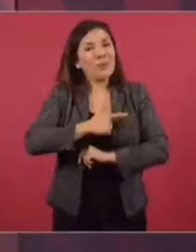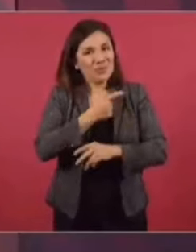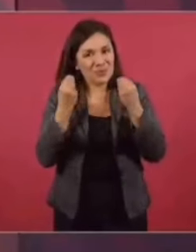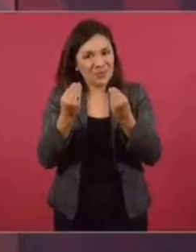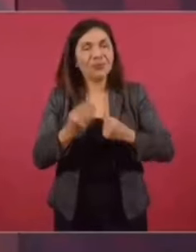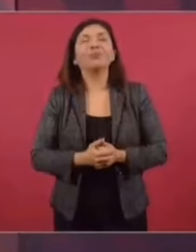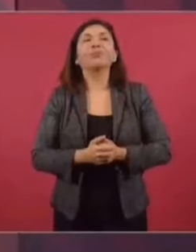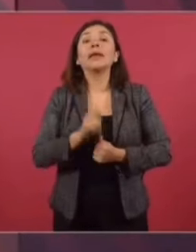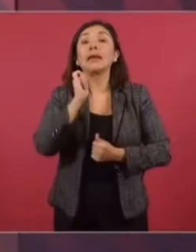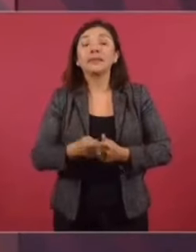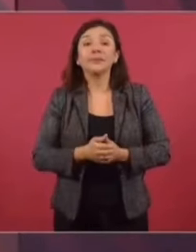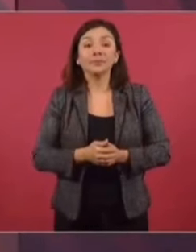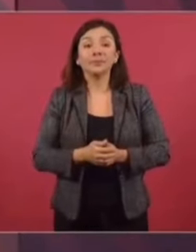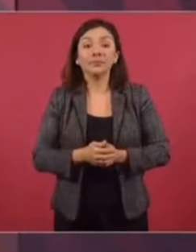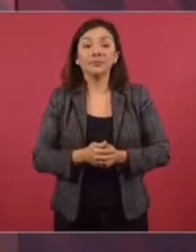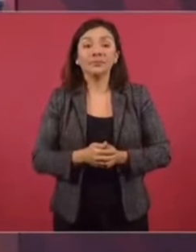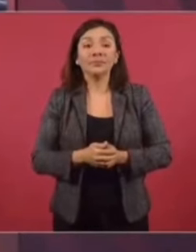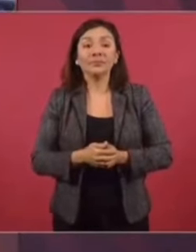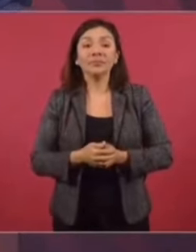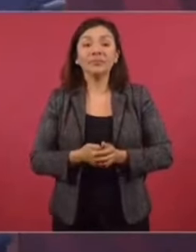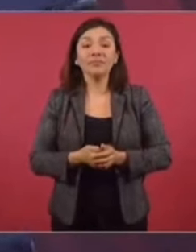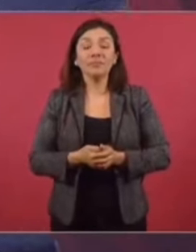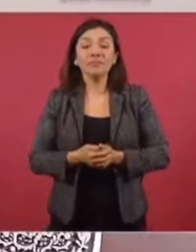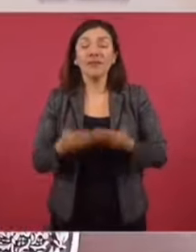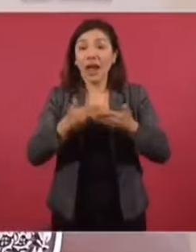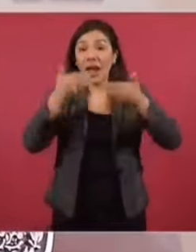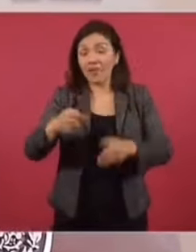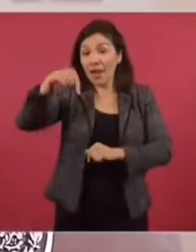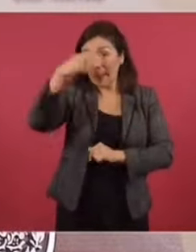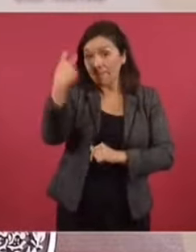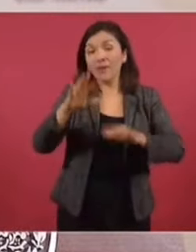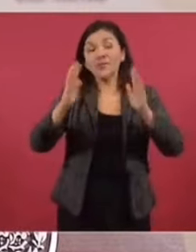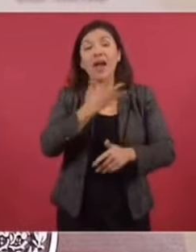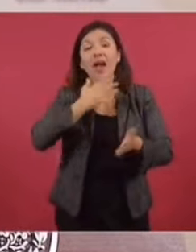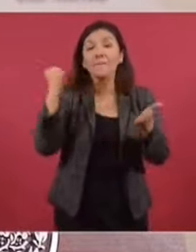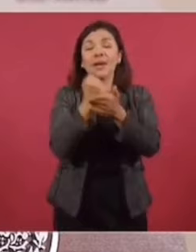es que ya tenemos nuestra vacuna.